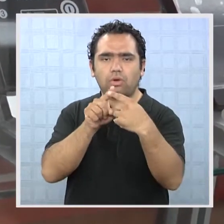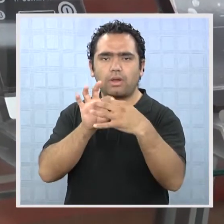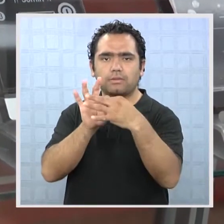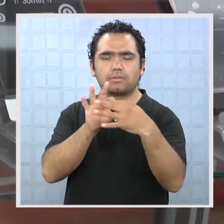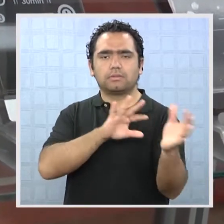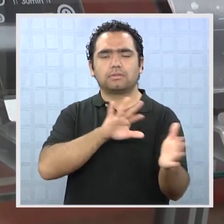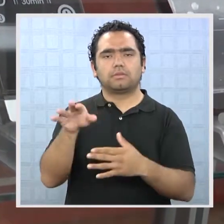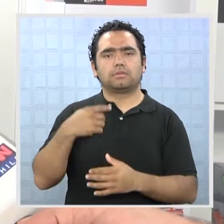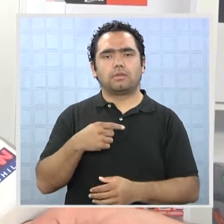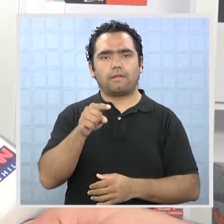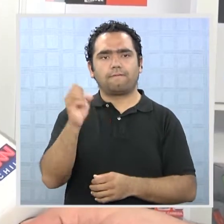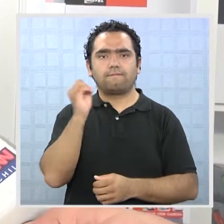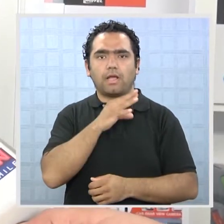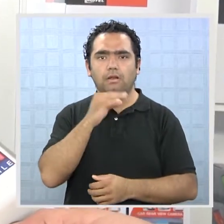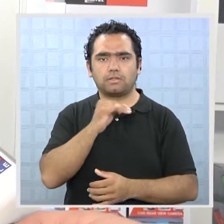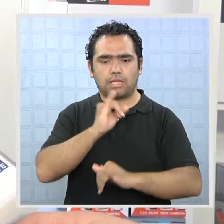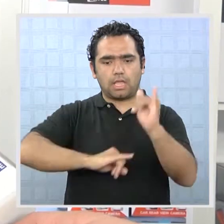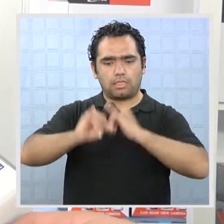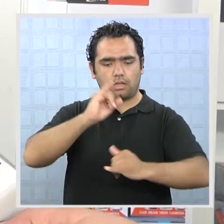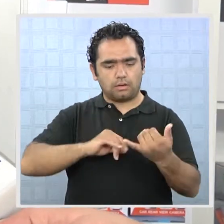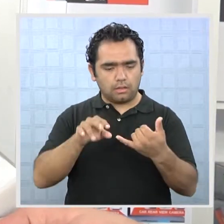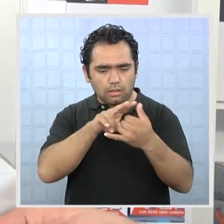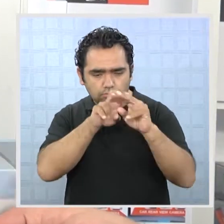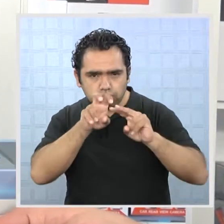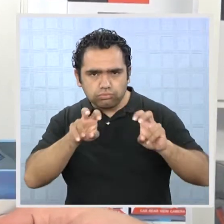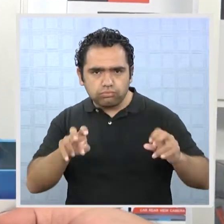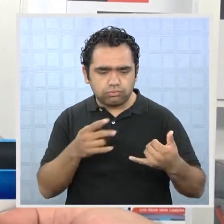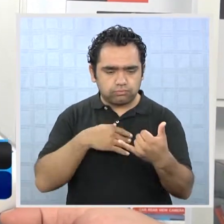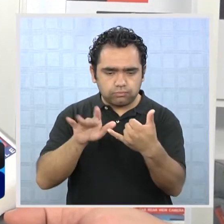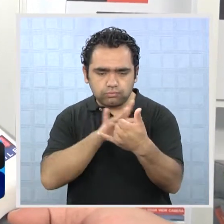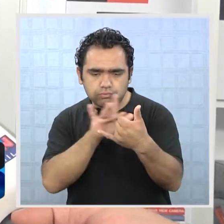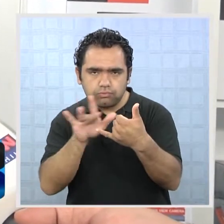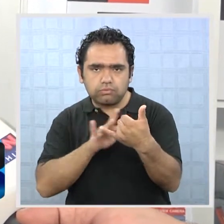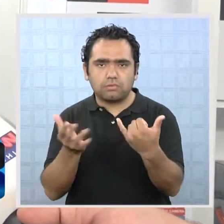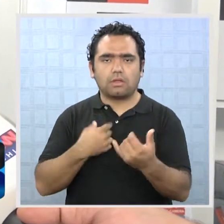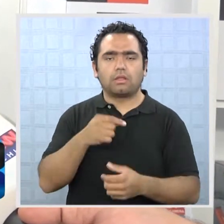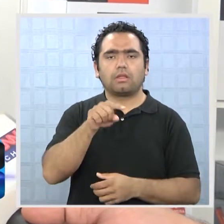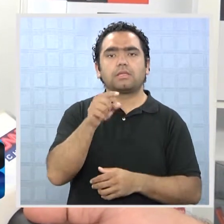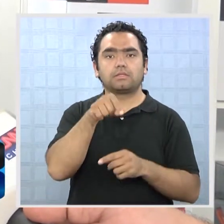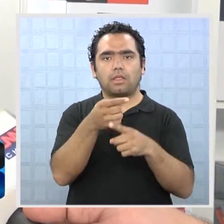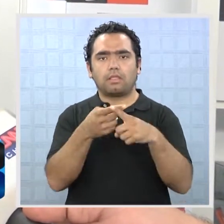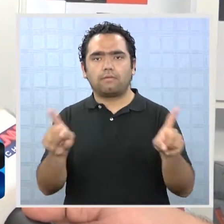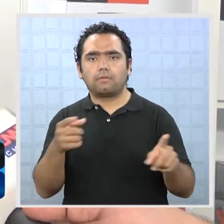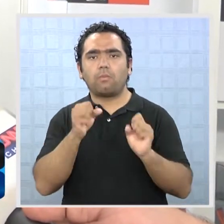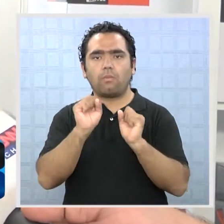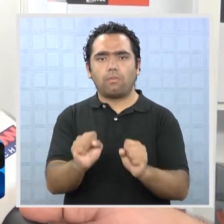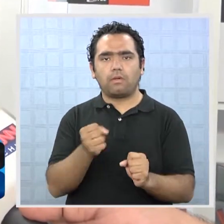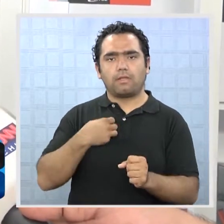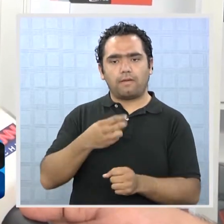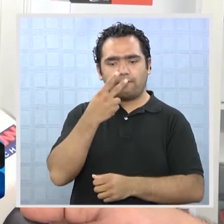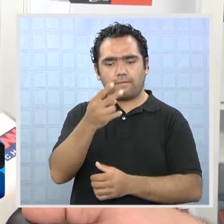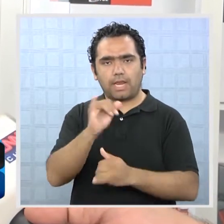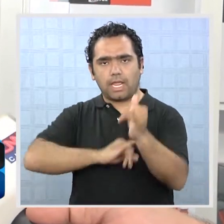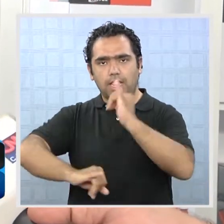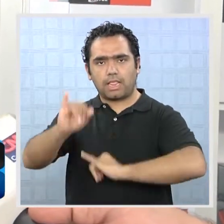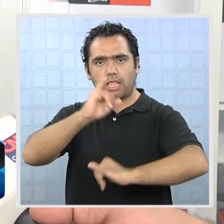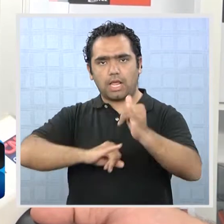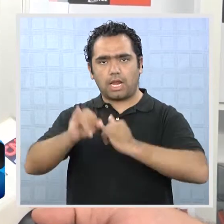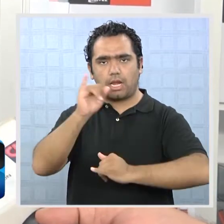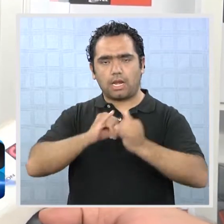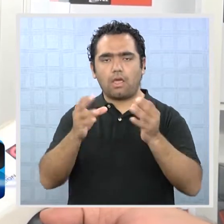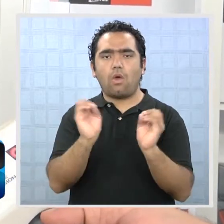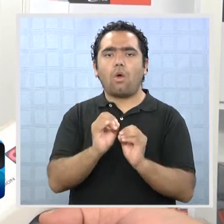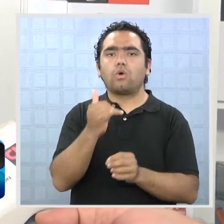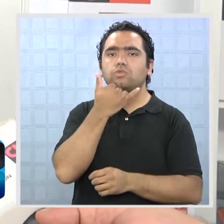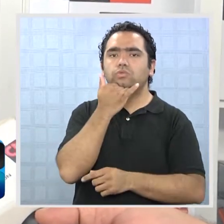velocidad de navegación, esa diferencia la vamos a ver cuando entremos a una página web, queramos ver un video